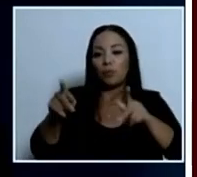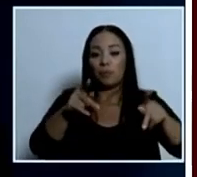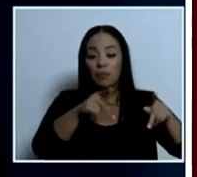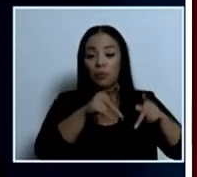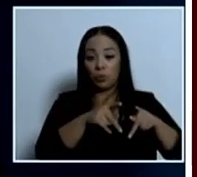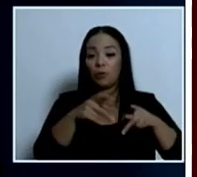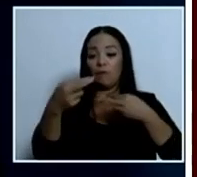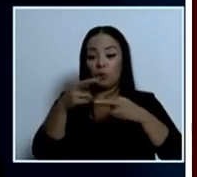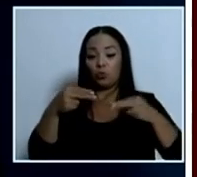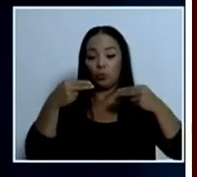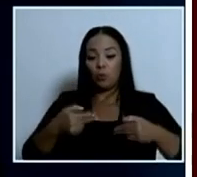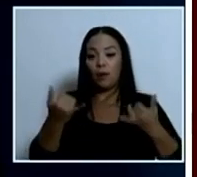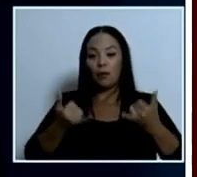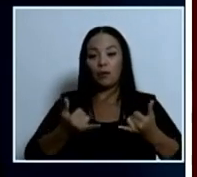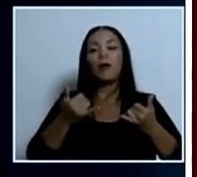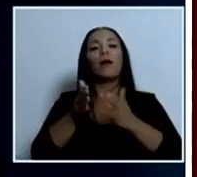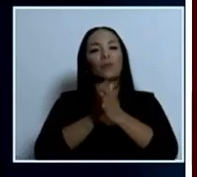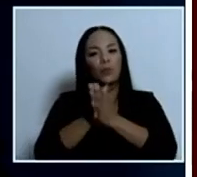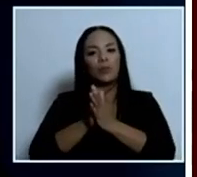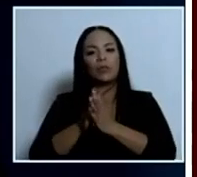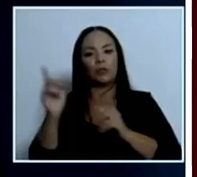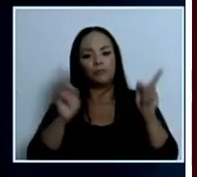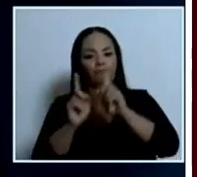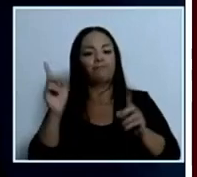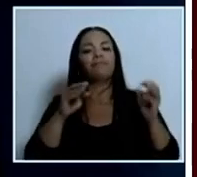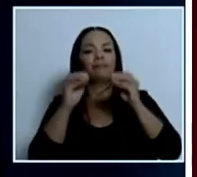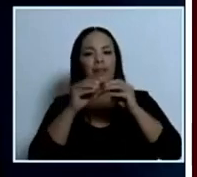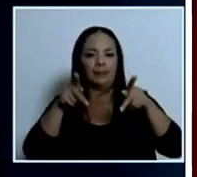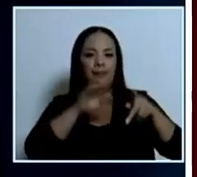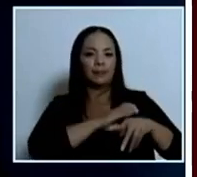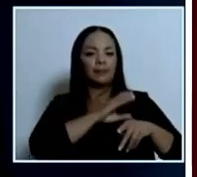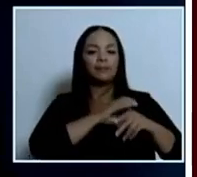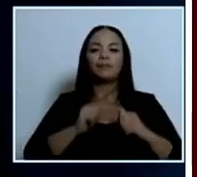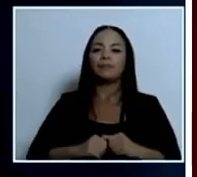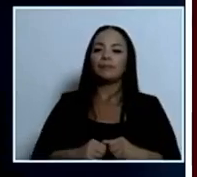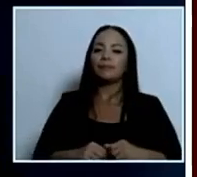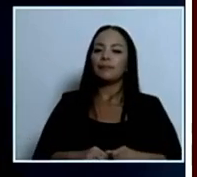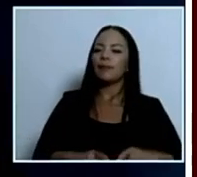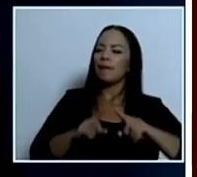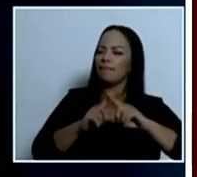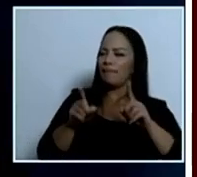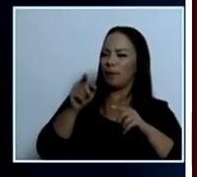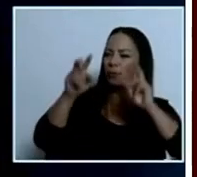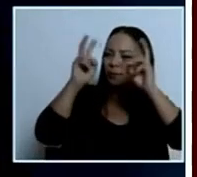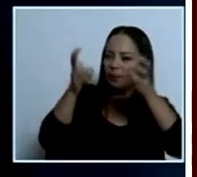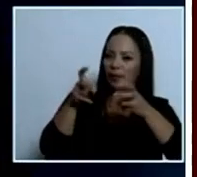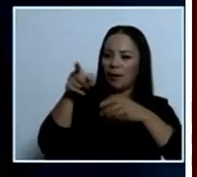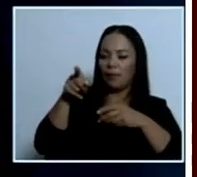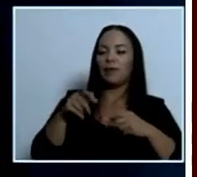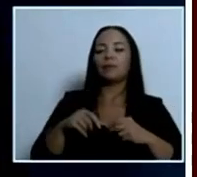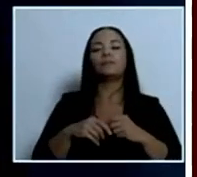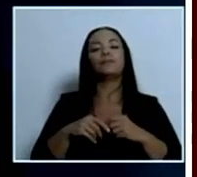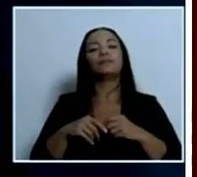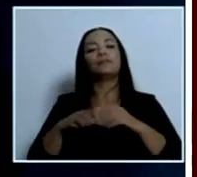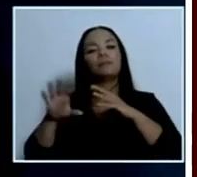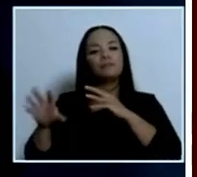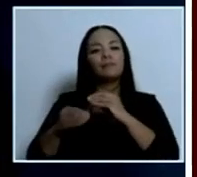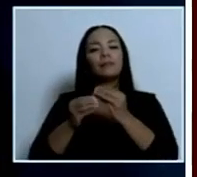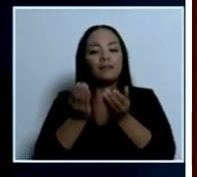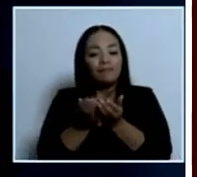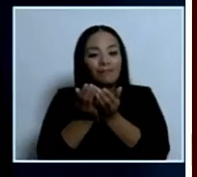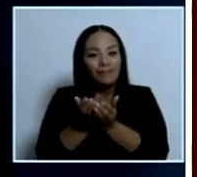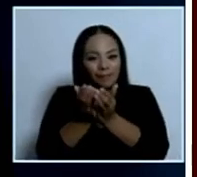tenemos en estos momentos pero yo creo que el tema del que usted metió aparte de esto el tema de la navegación